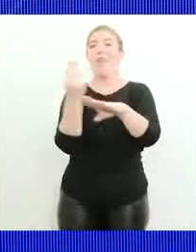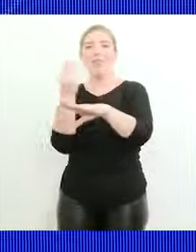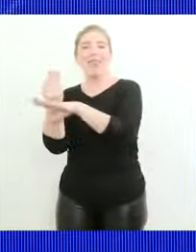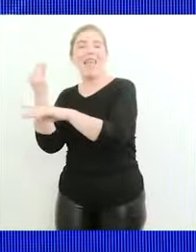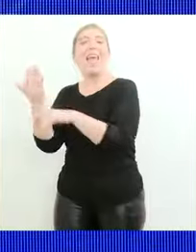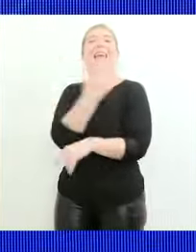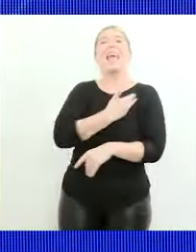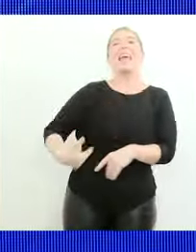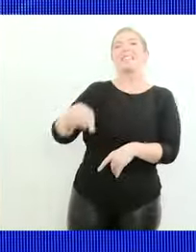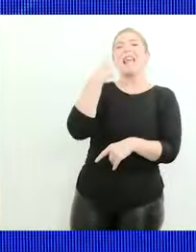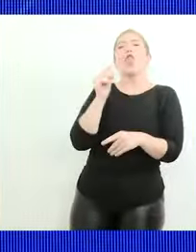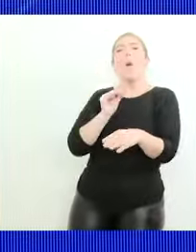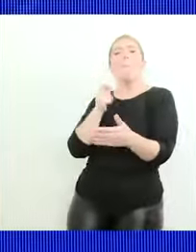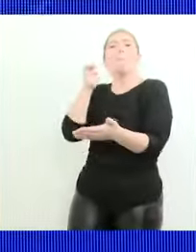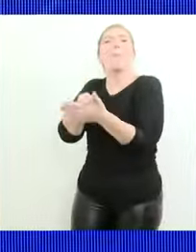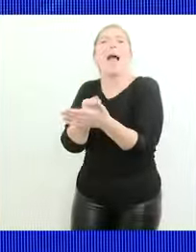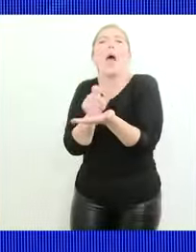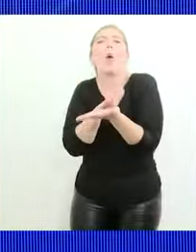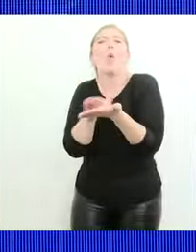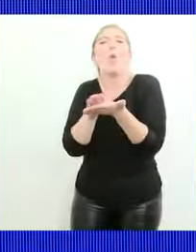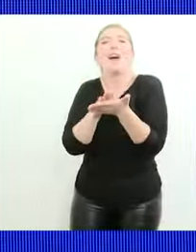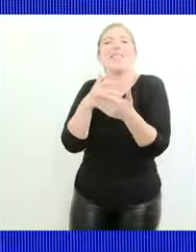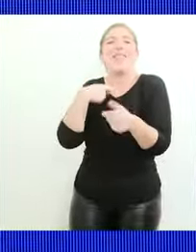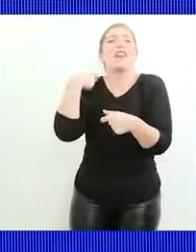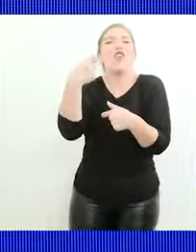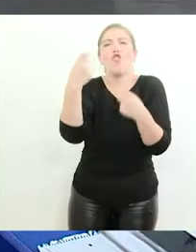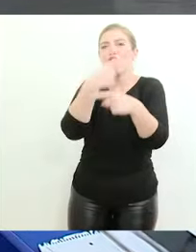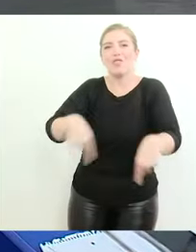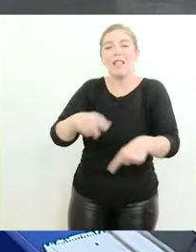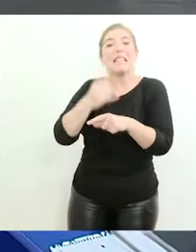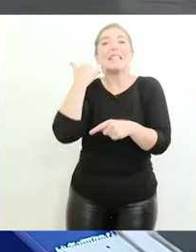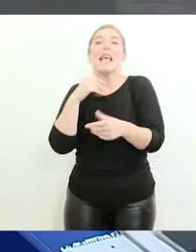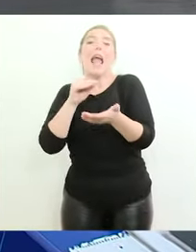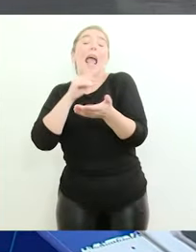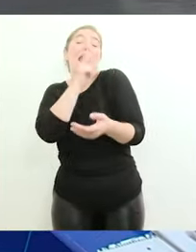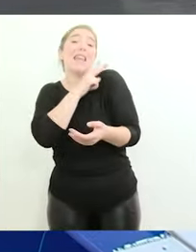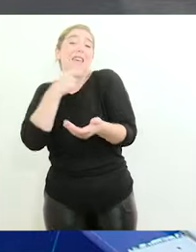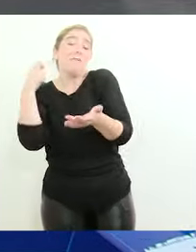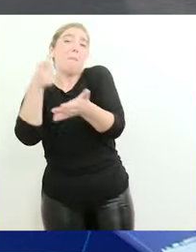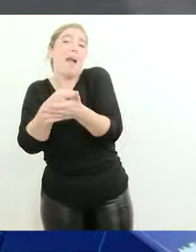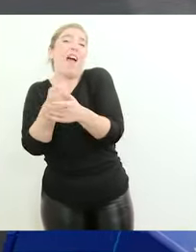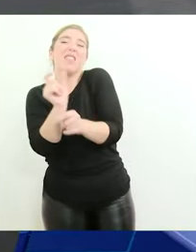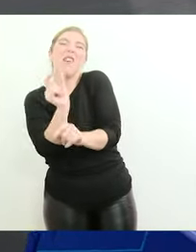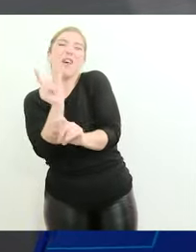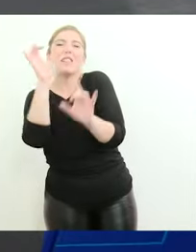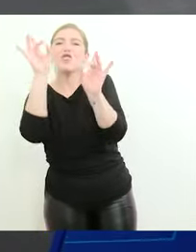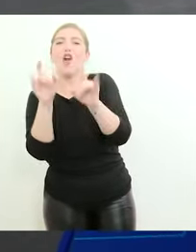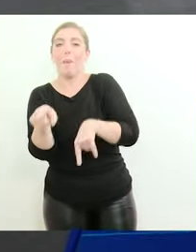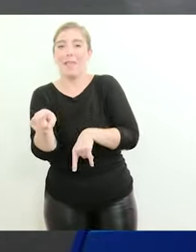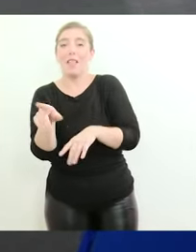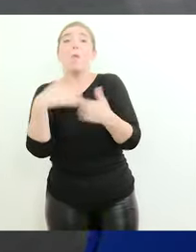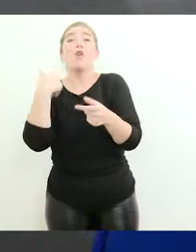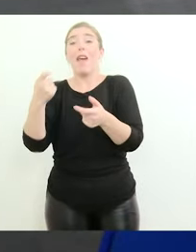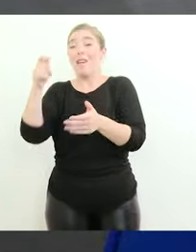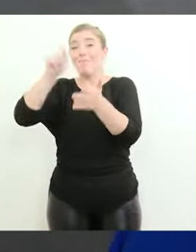y el Estado paga la base y el empleador paga la diferencia porque además no pagan cargas sociales por los empleados nuevos que toman